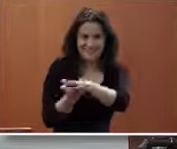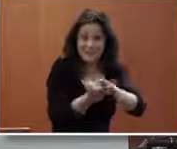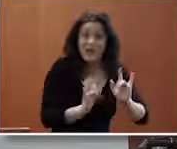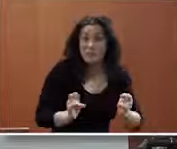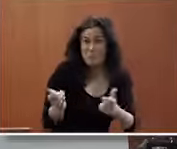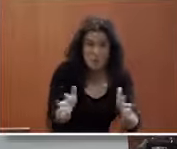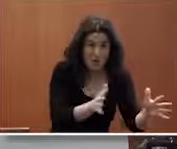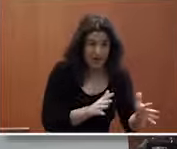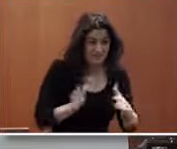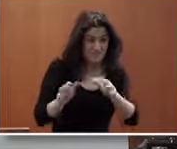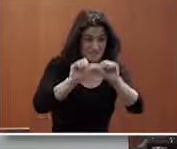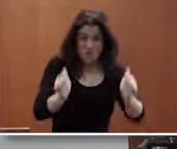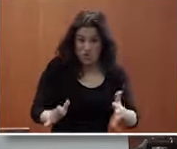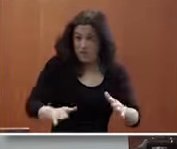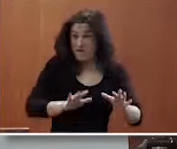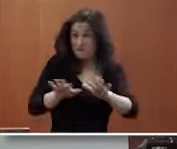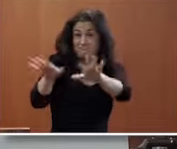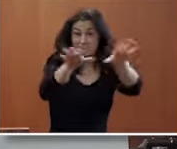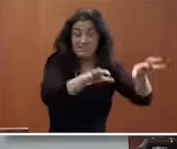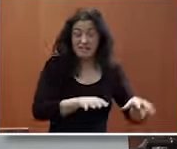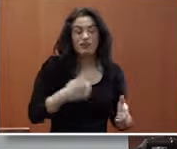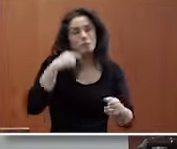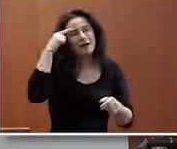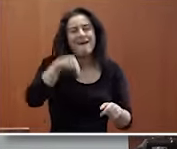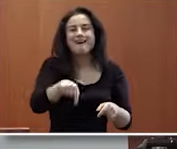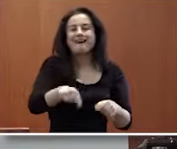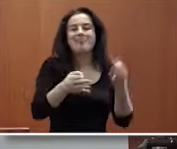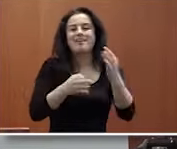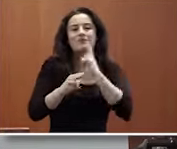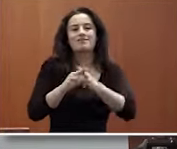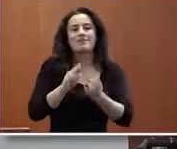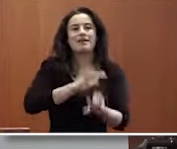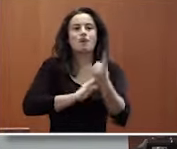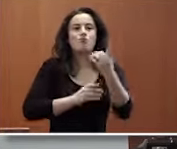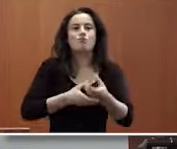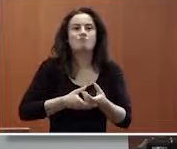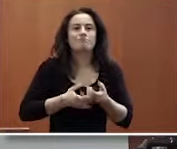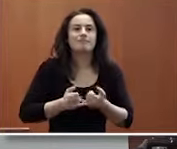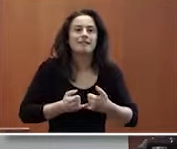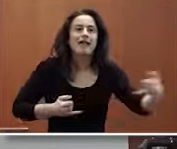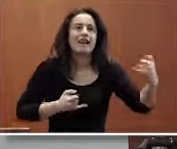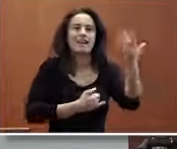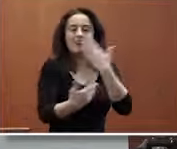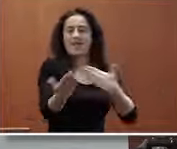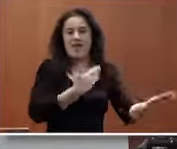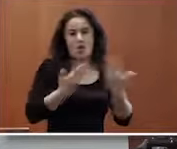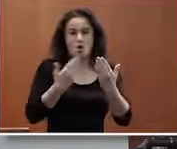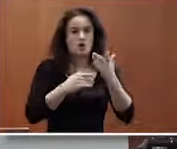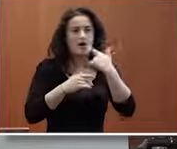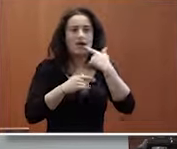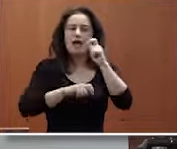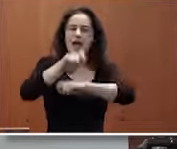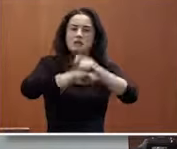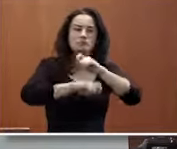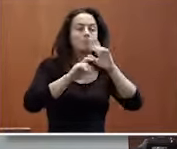pero que algunos están cerca de estos casos patológicos y por lo tanto yo creo que hay que establecer ahí un cauce de diálogo que sea mucho más profundo hay que ir a asociaciones de largo